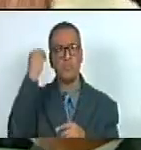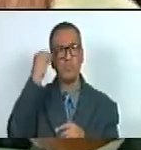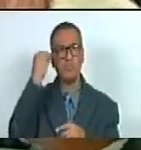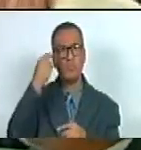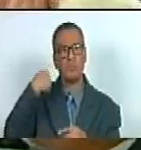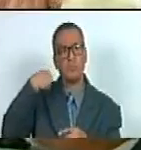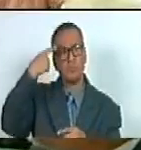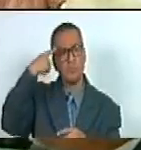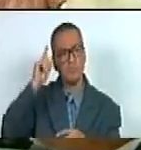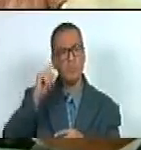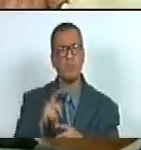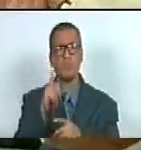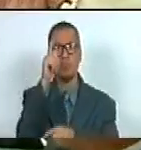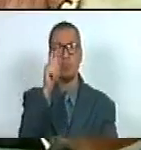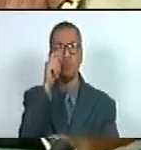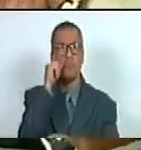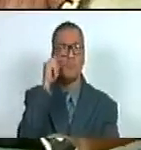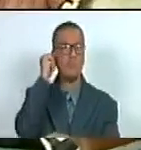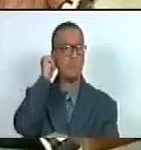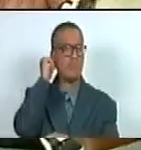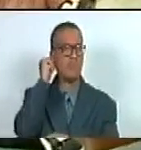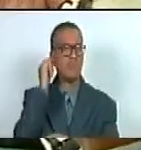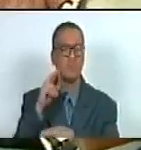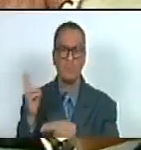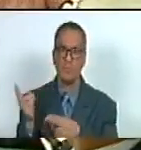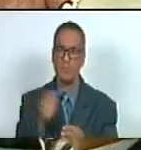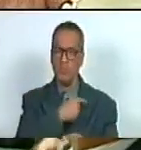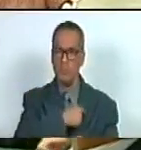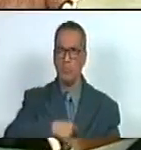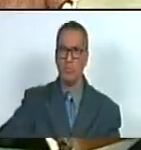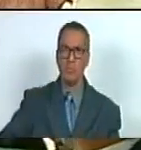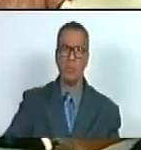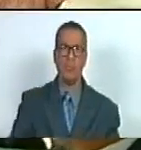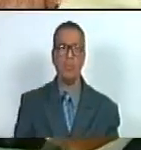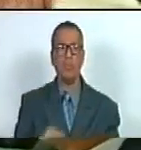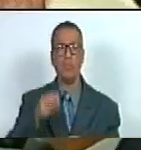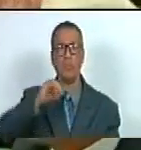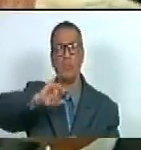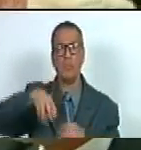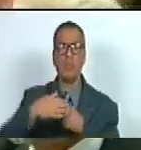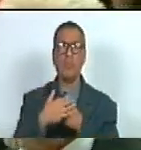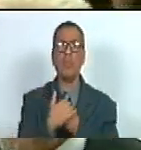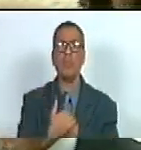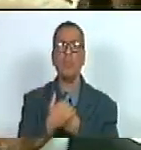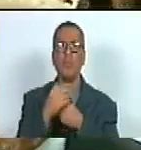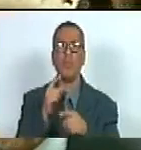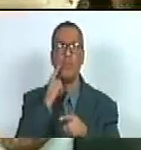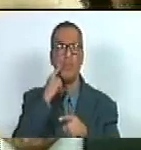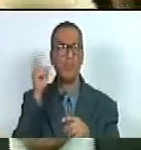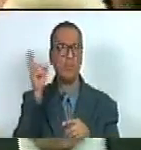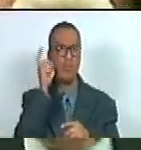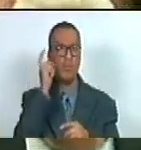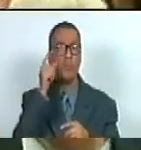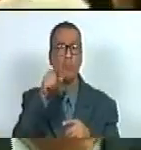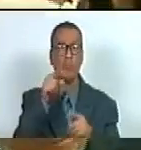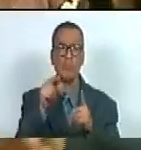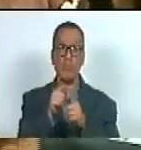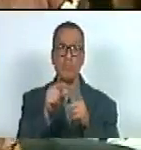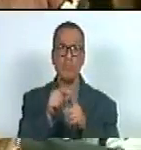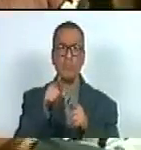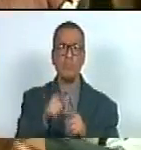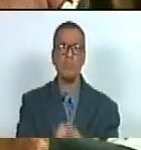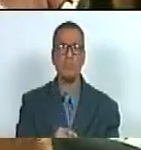diputados y diputadas presidente Jorge Rodríguez que antes de haber escuchado estas palabras